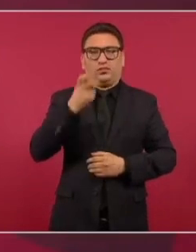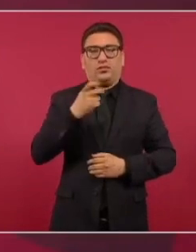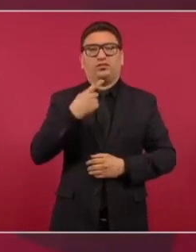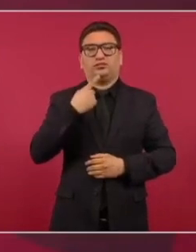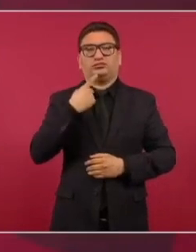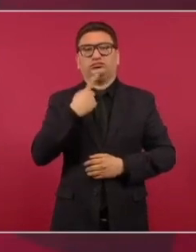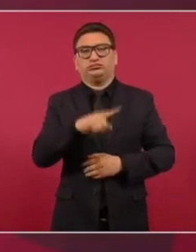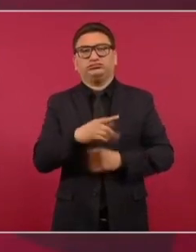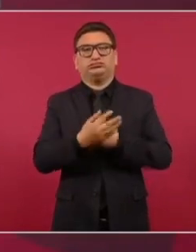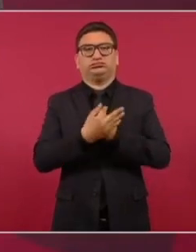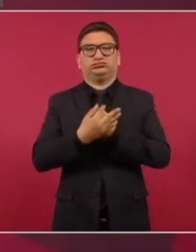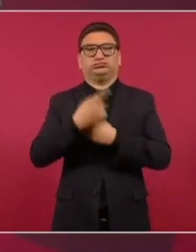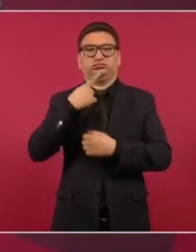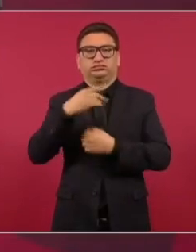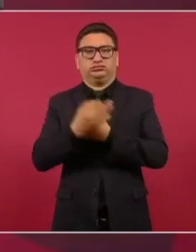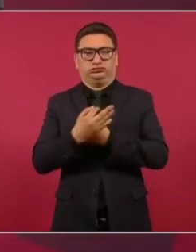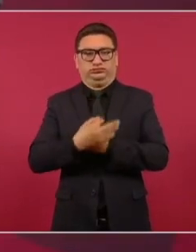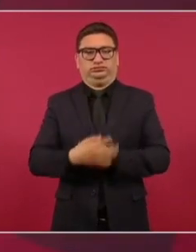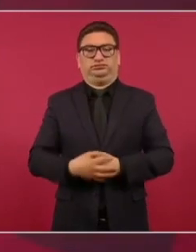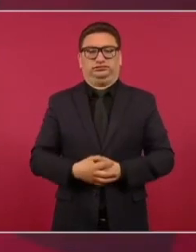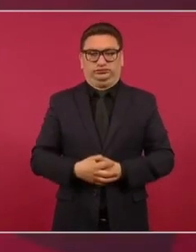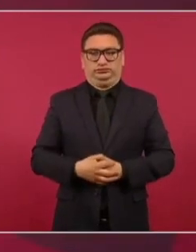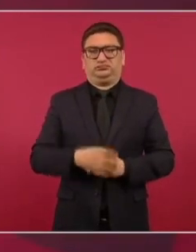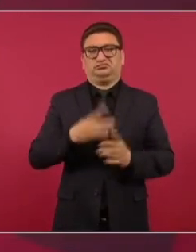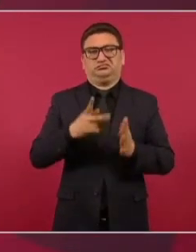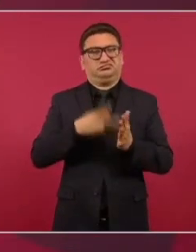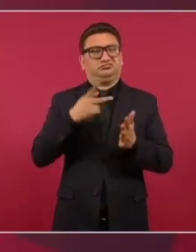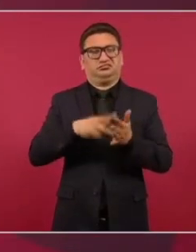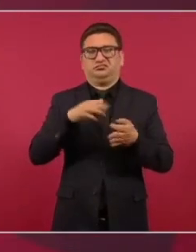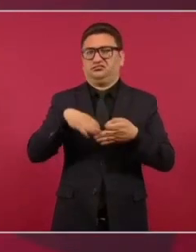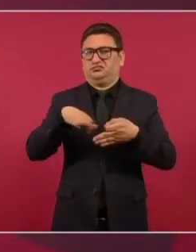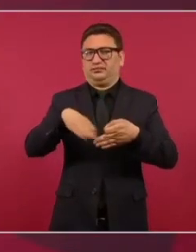constantes